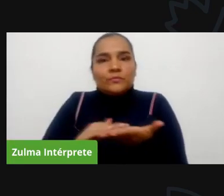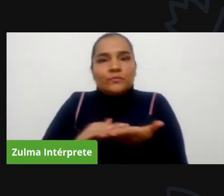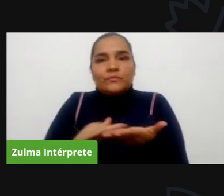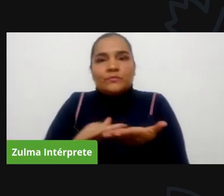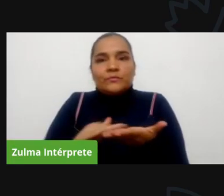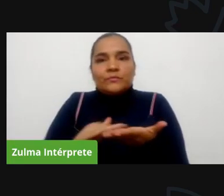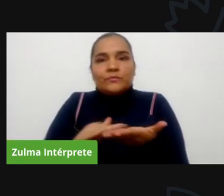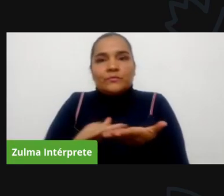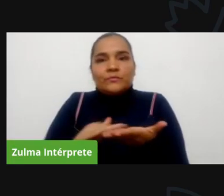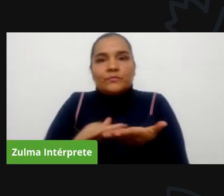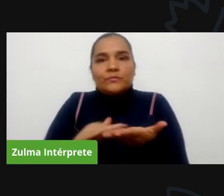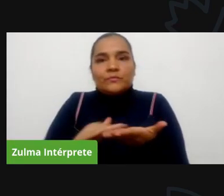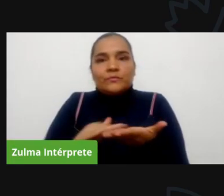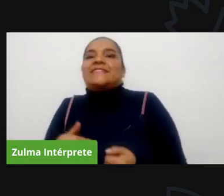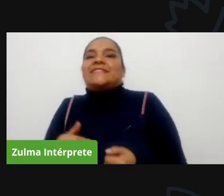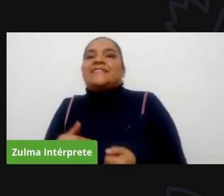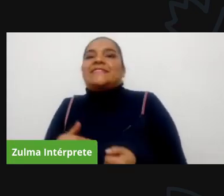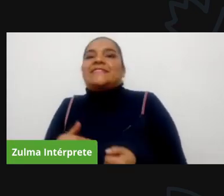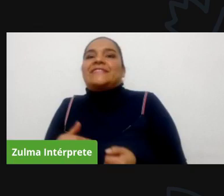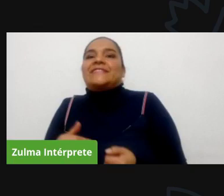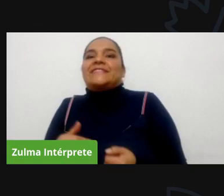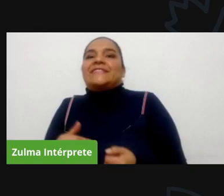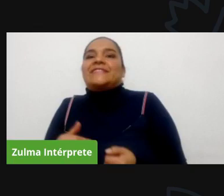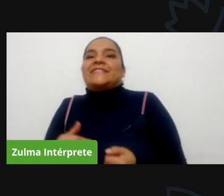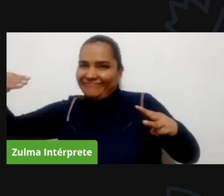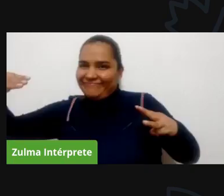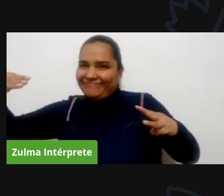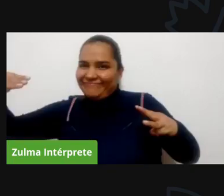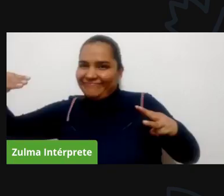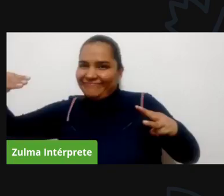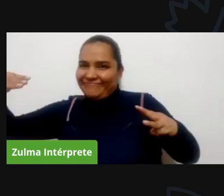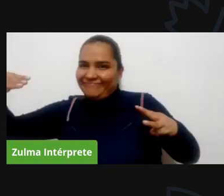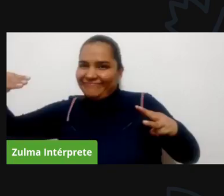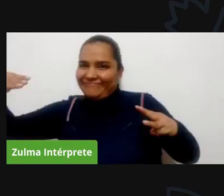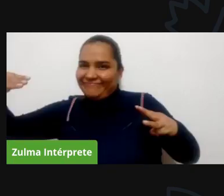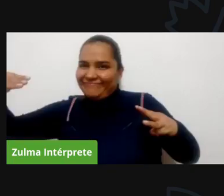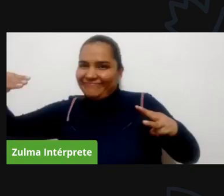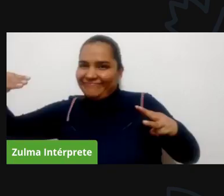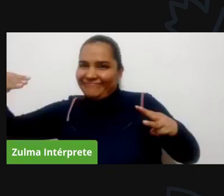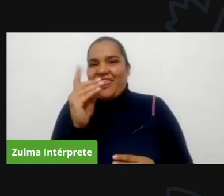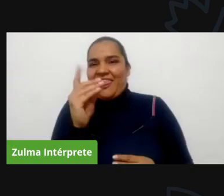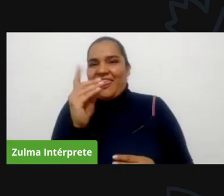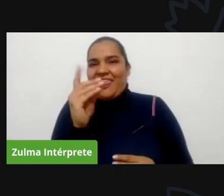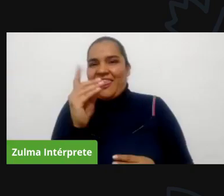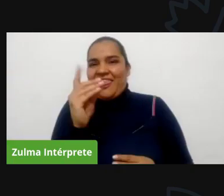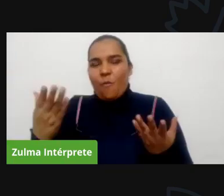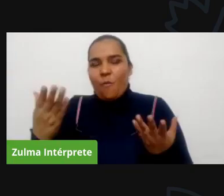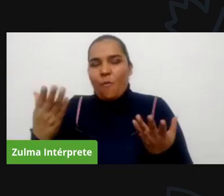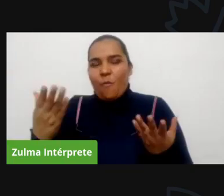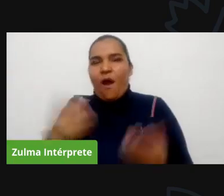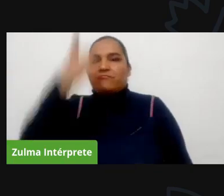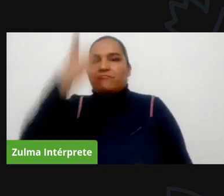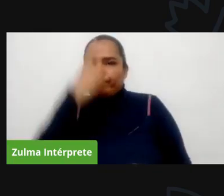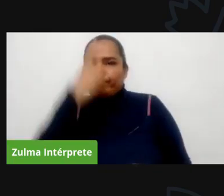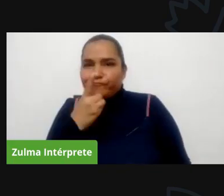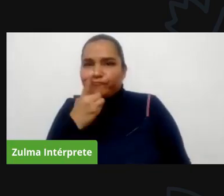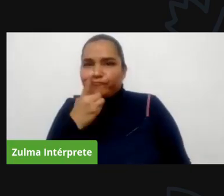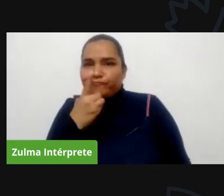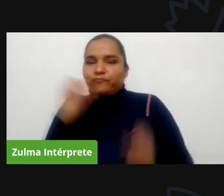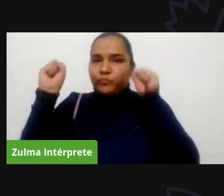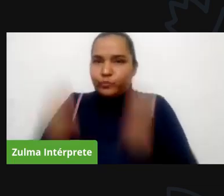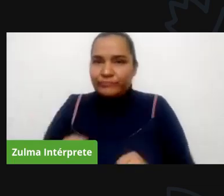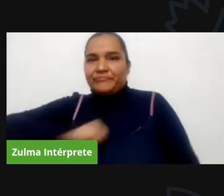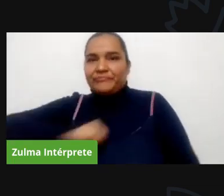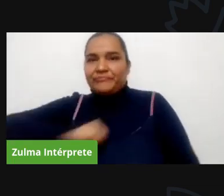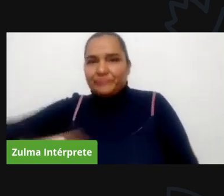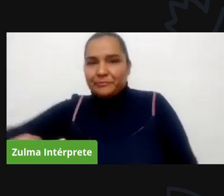y en todo el país en los 32 departamentos en el distrito capital no hay una sola zona donde no